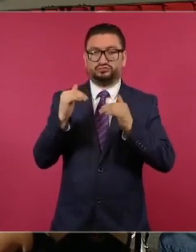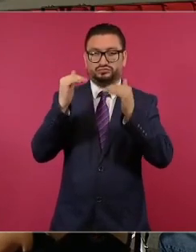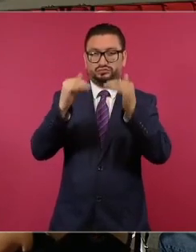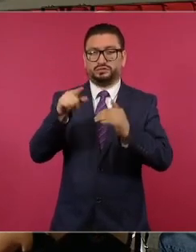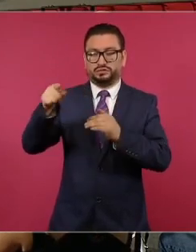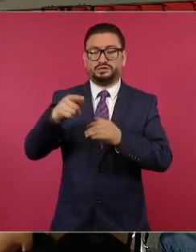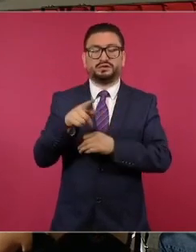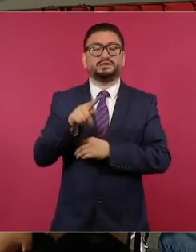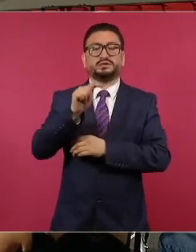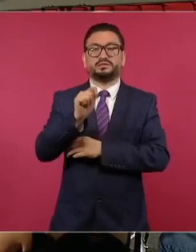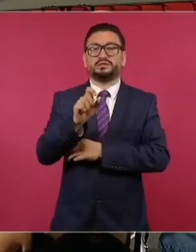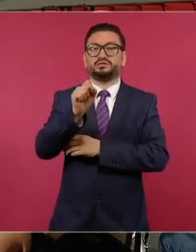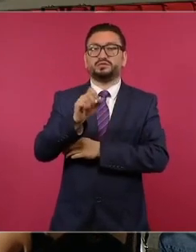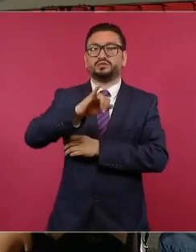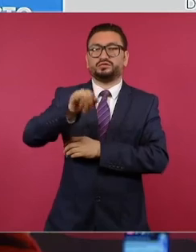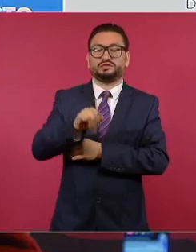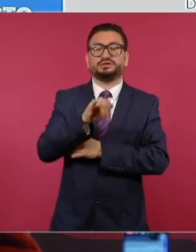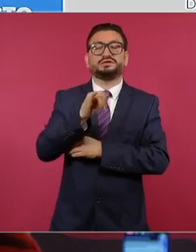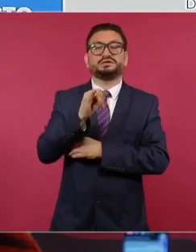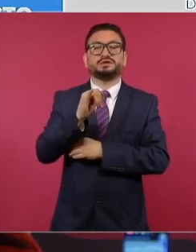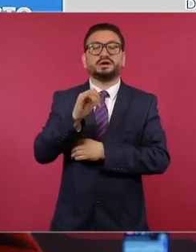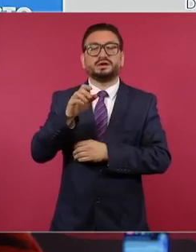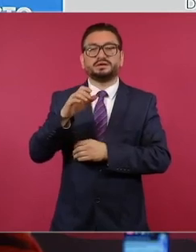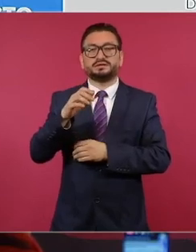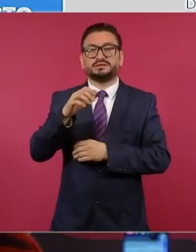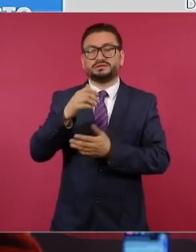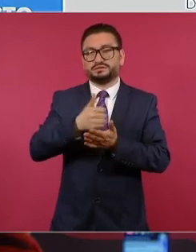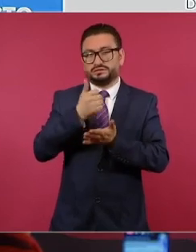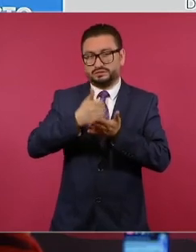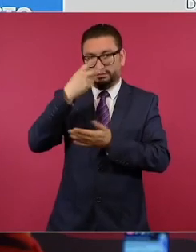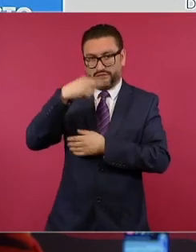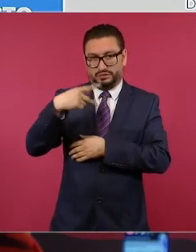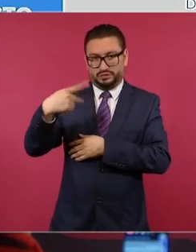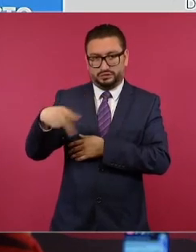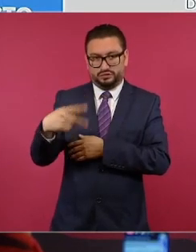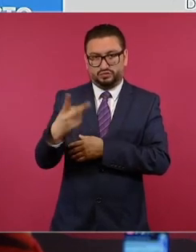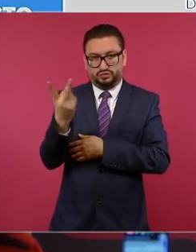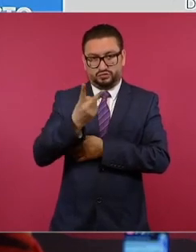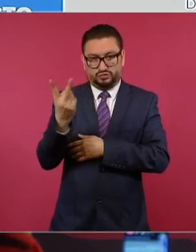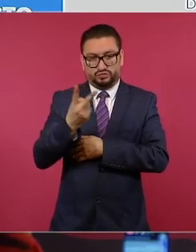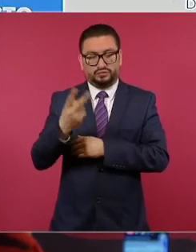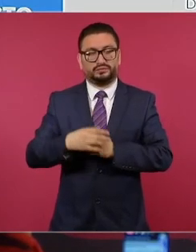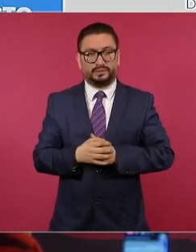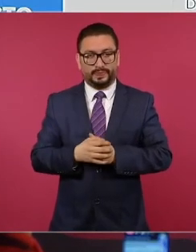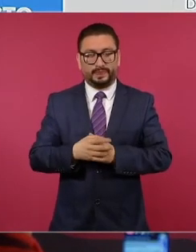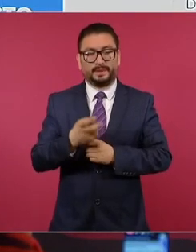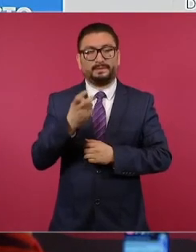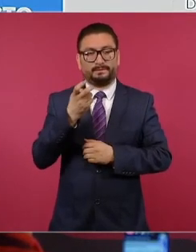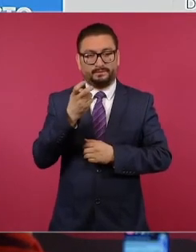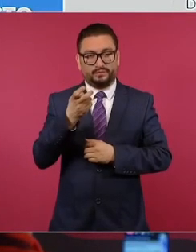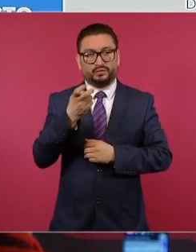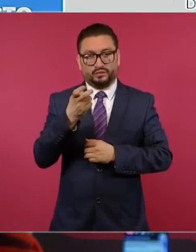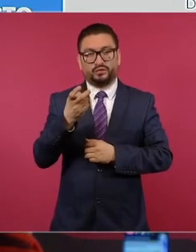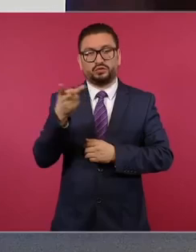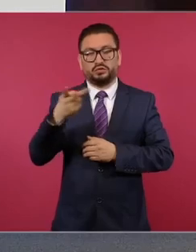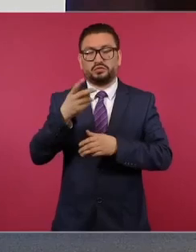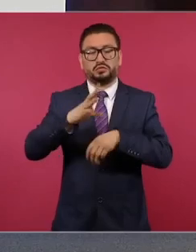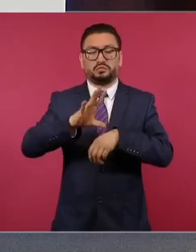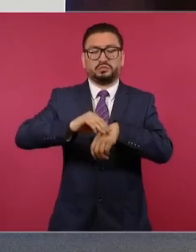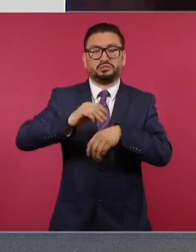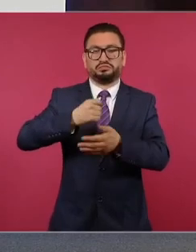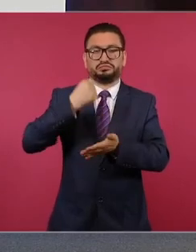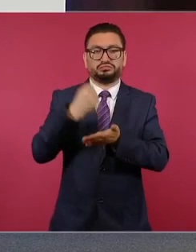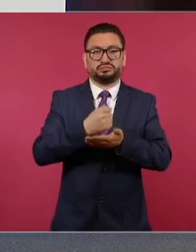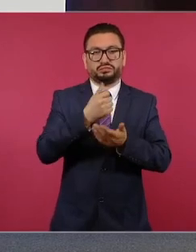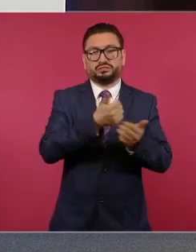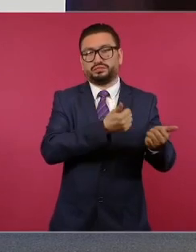Tribunal Superior de Justicia de la Ciudad de México, por los cuales se había autorizado dicho